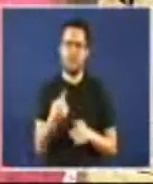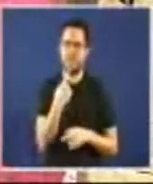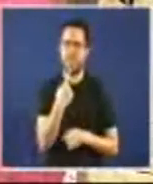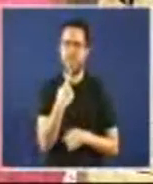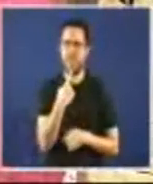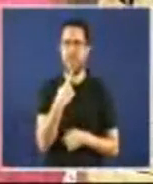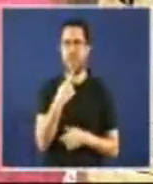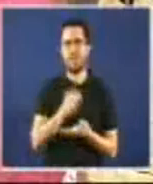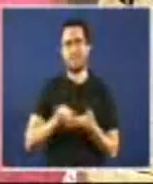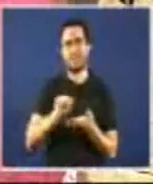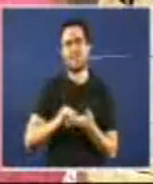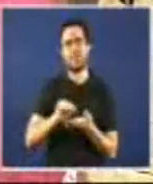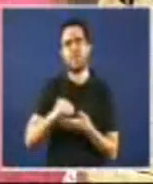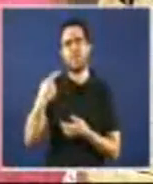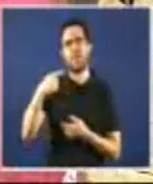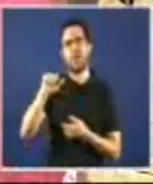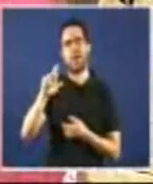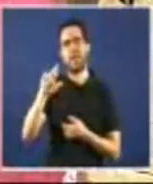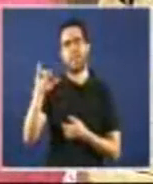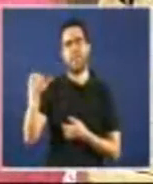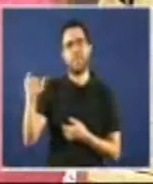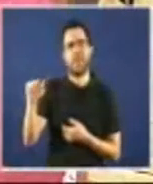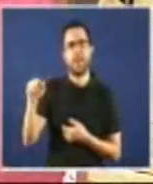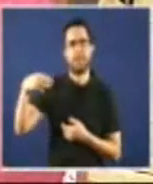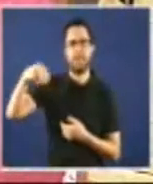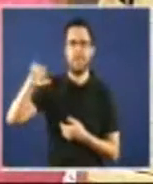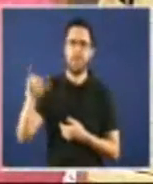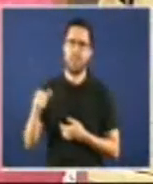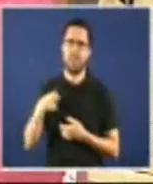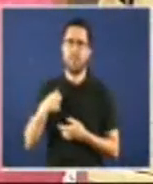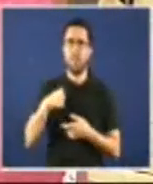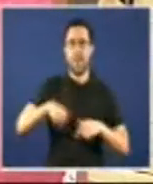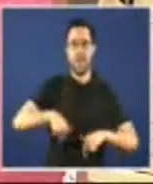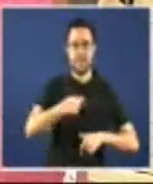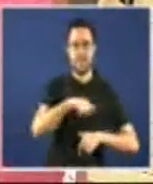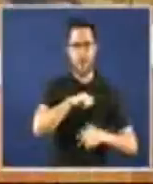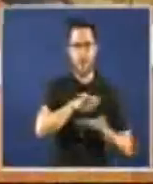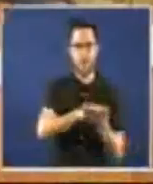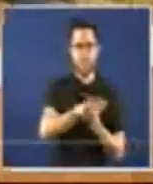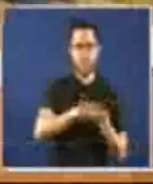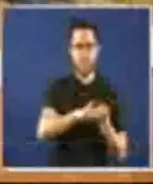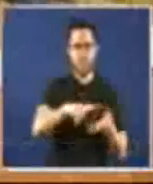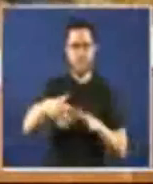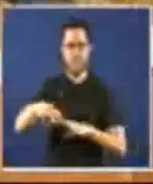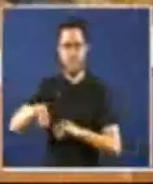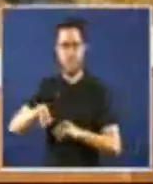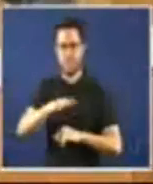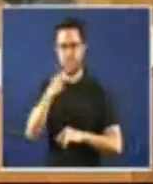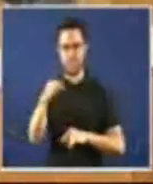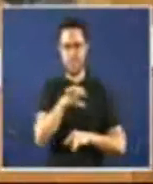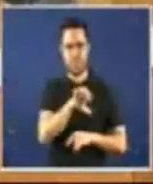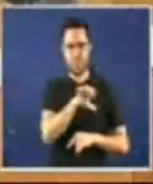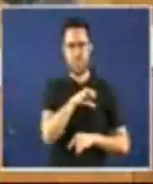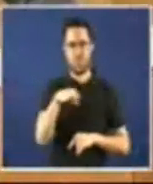do 2011 que reduciu a cinzas a soberanía das cortes españolas e a autonomía da comunidade autónoma de Galicia